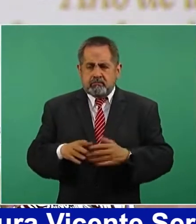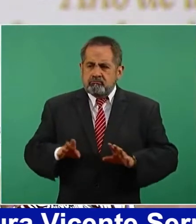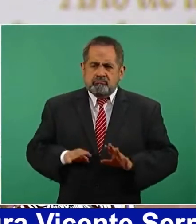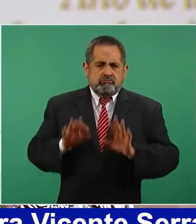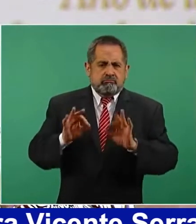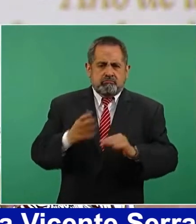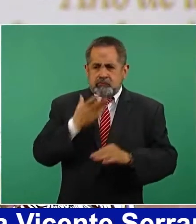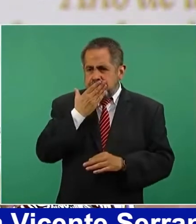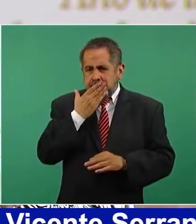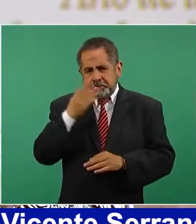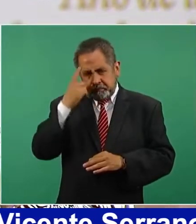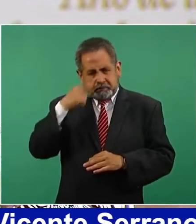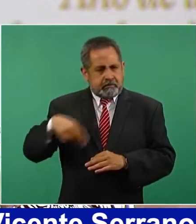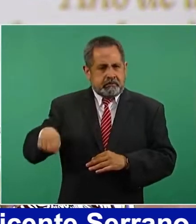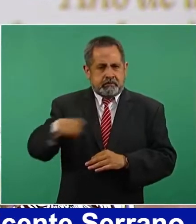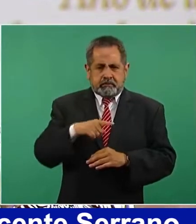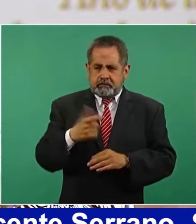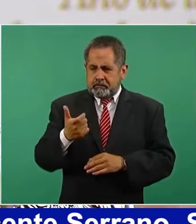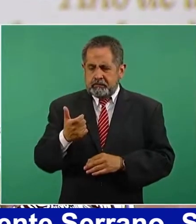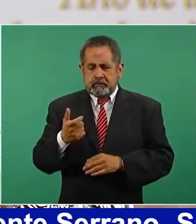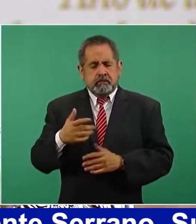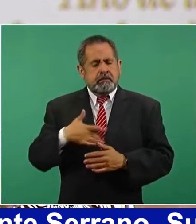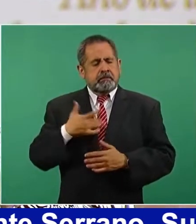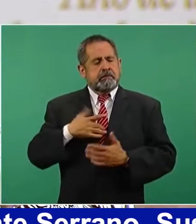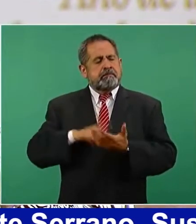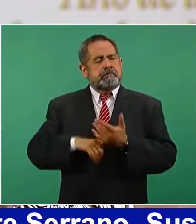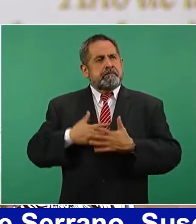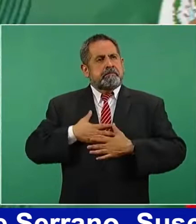bienestar material y bienestar del alma.